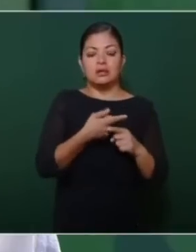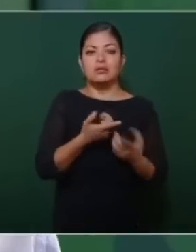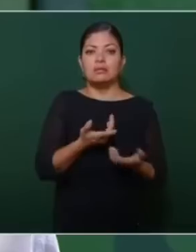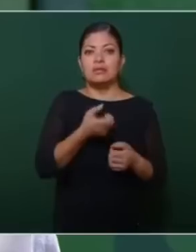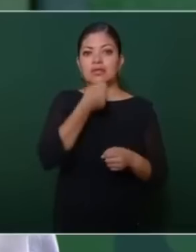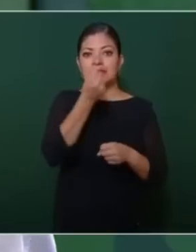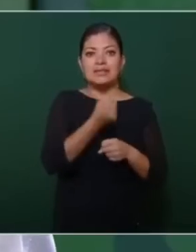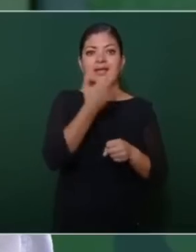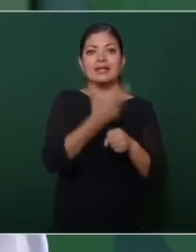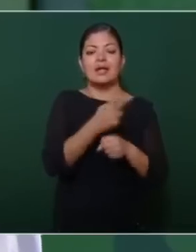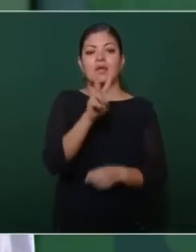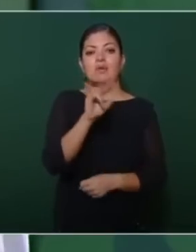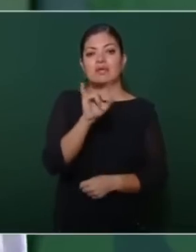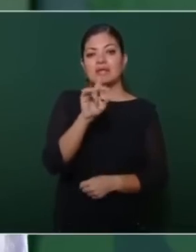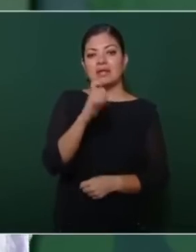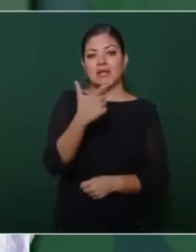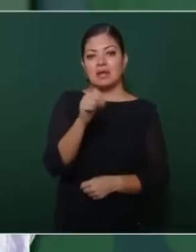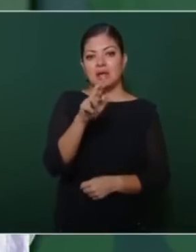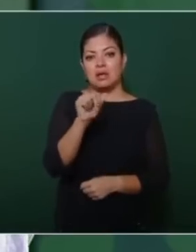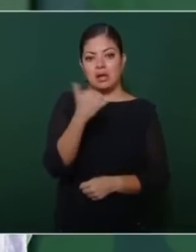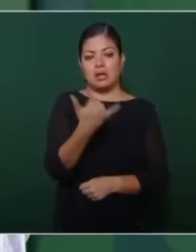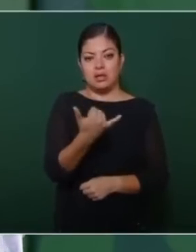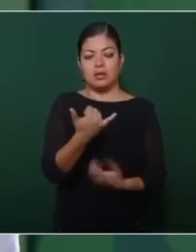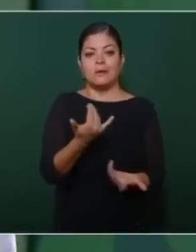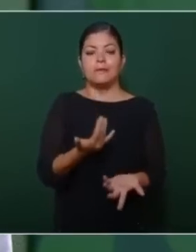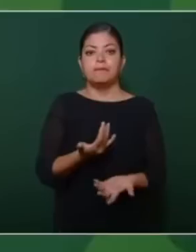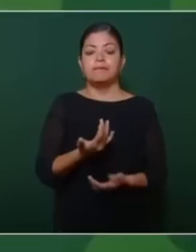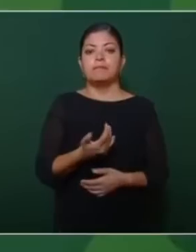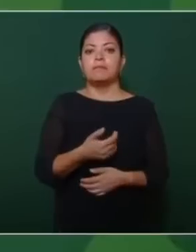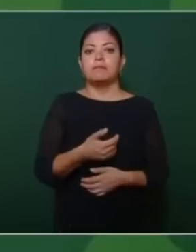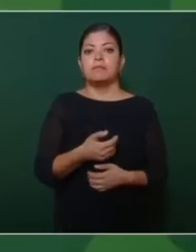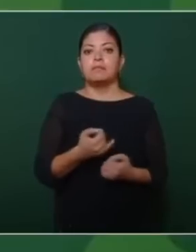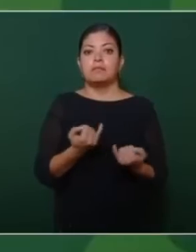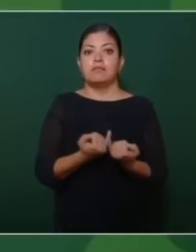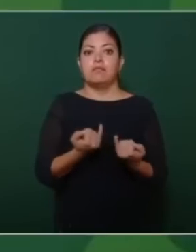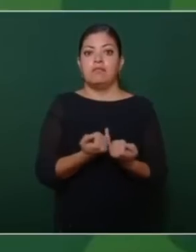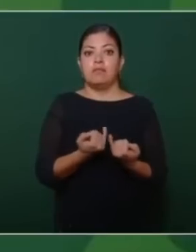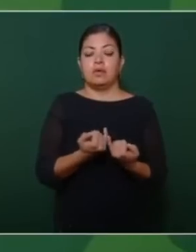Videgaray y Guajardo.